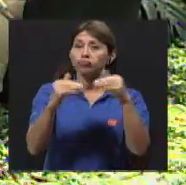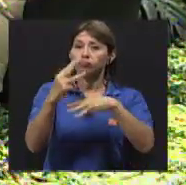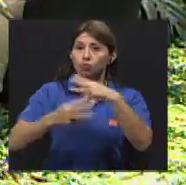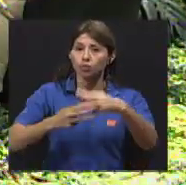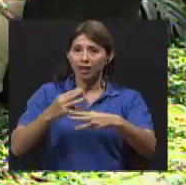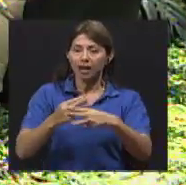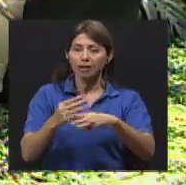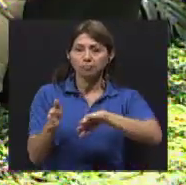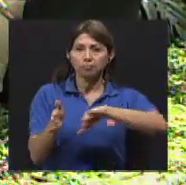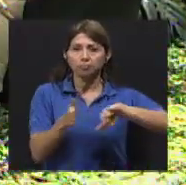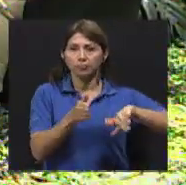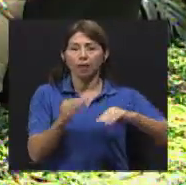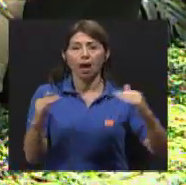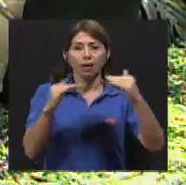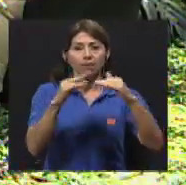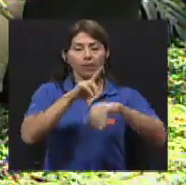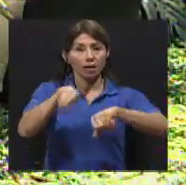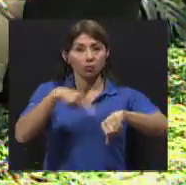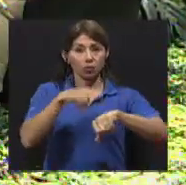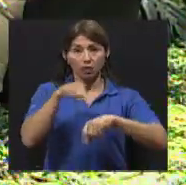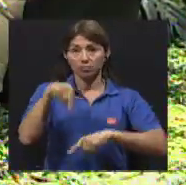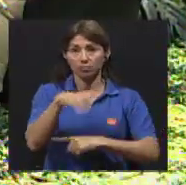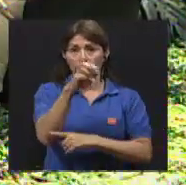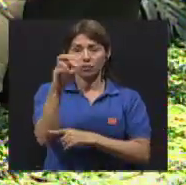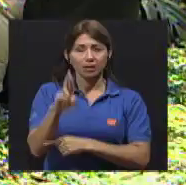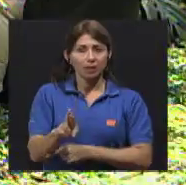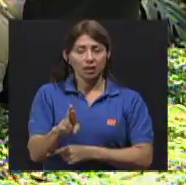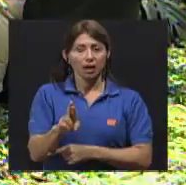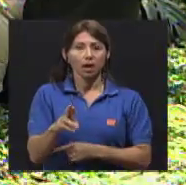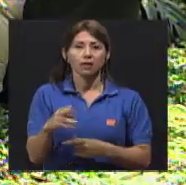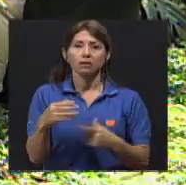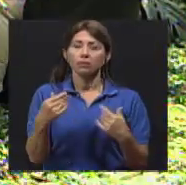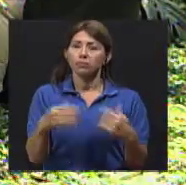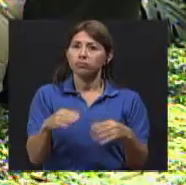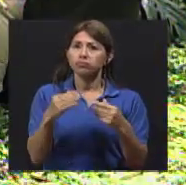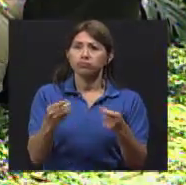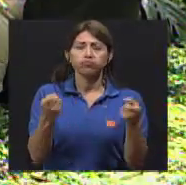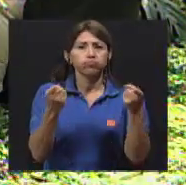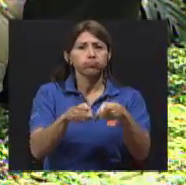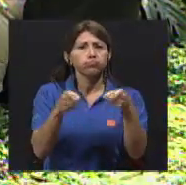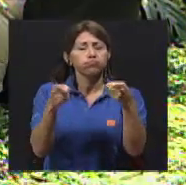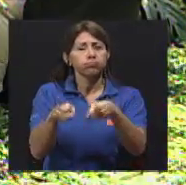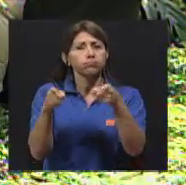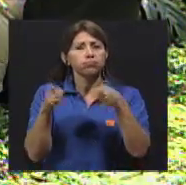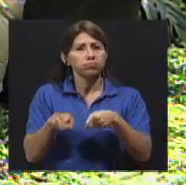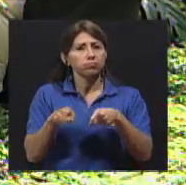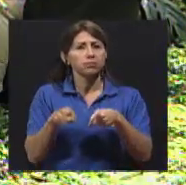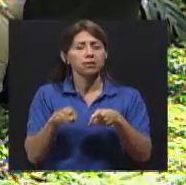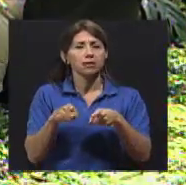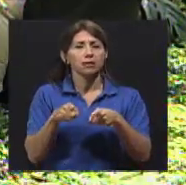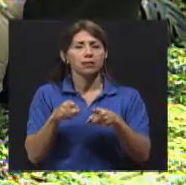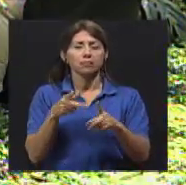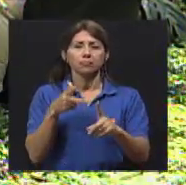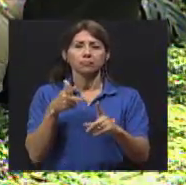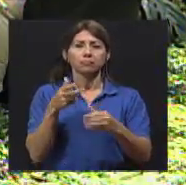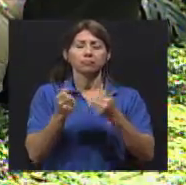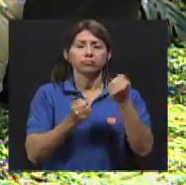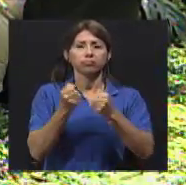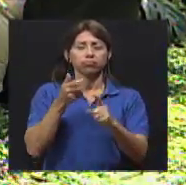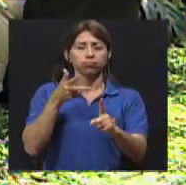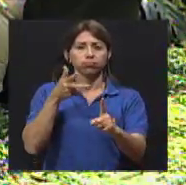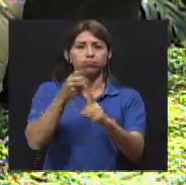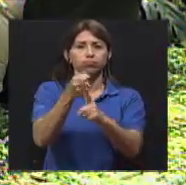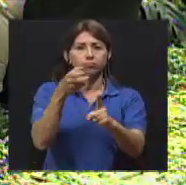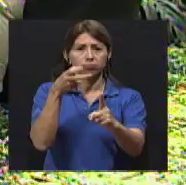Y a nivel nacional, en Costa Rica, tenemos una incidencia increíble. Accidentes con... En general,